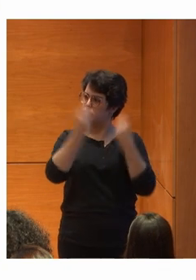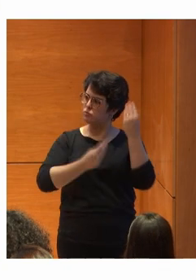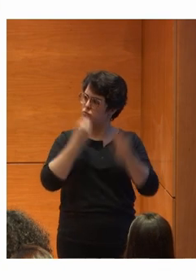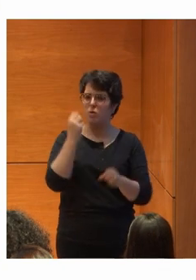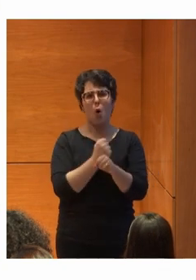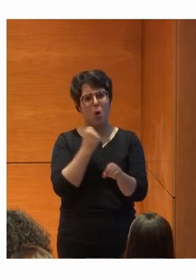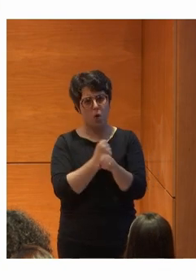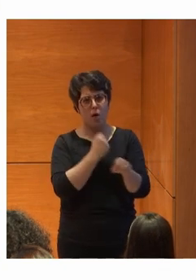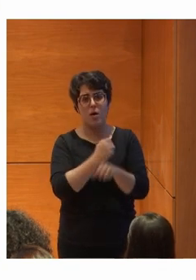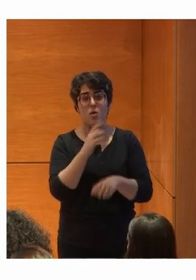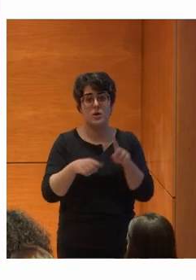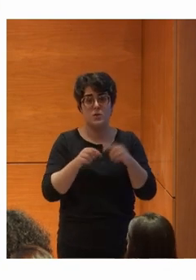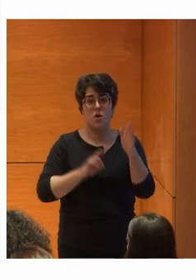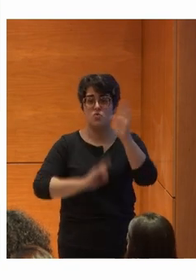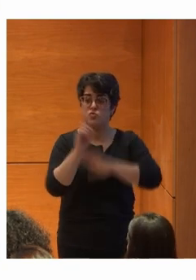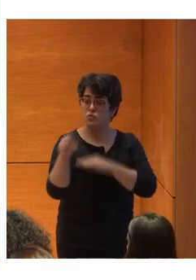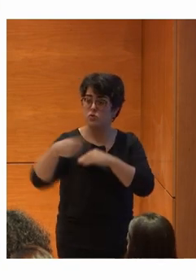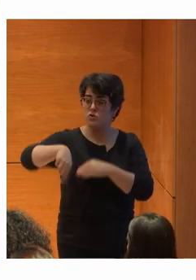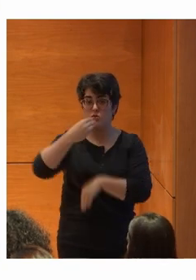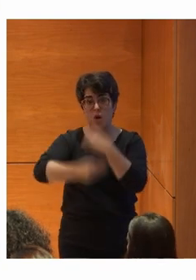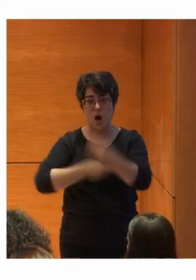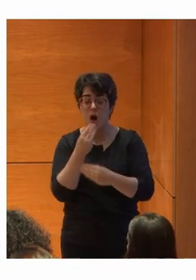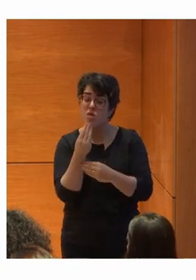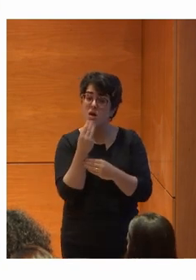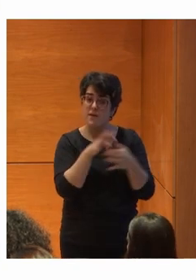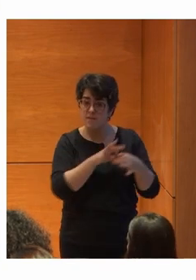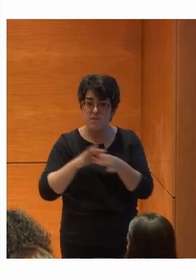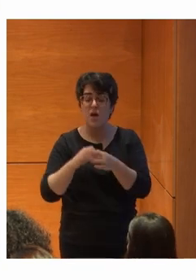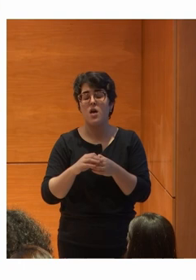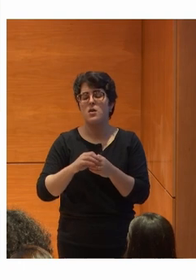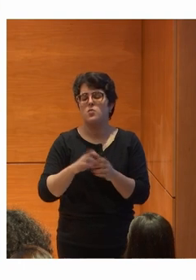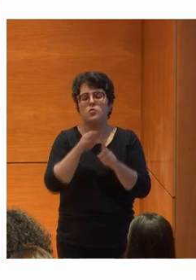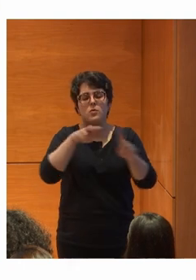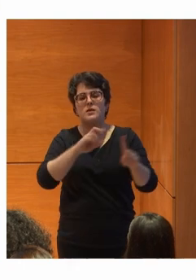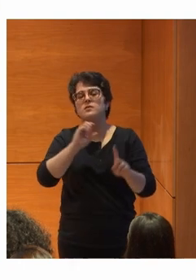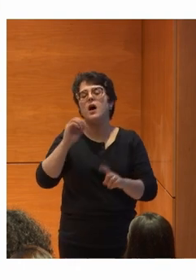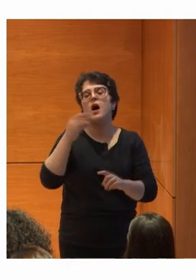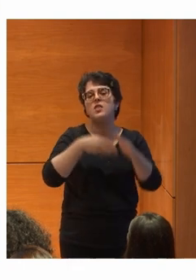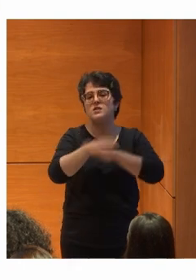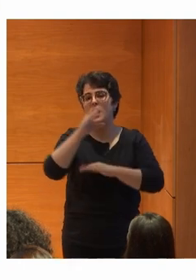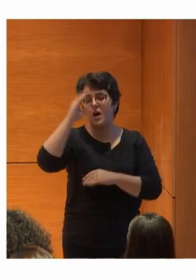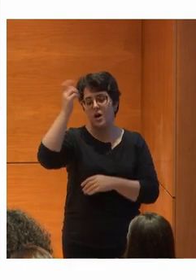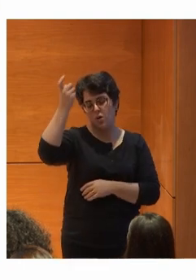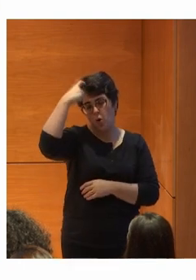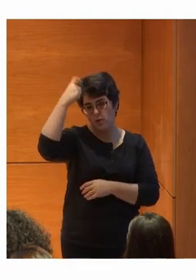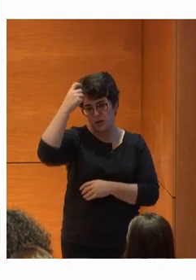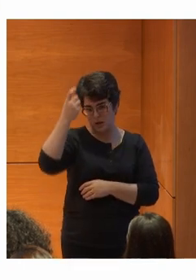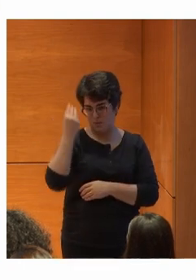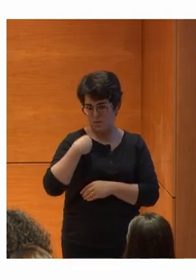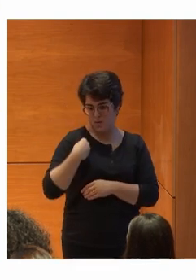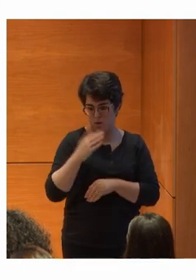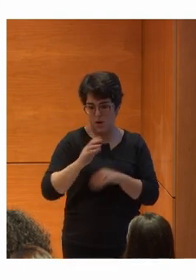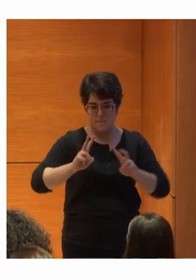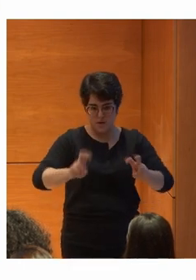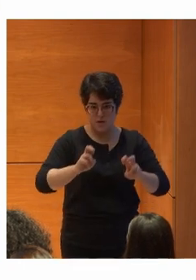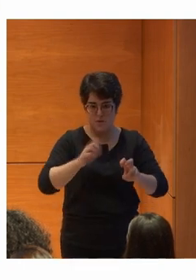¿Vale? Para que los desarrollos Que realicéis Contemple la accesibilidad Cognitiva Desde el principio Es decir Nosotros siempre vamos Detrás Un